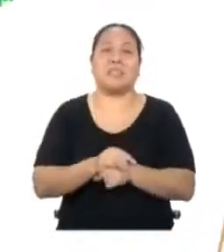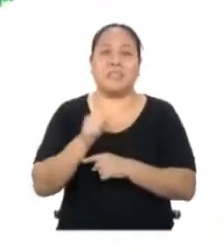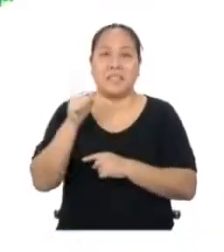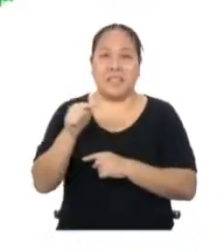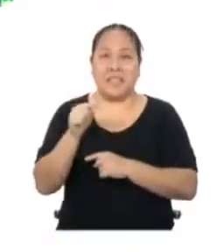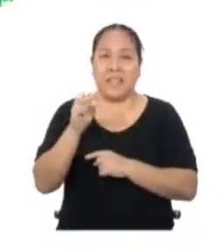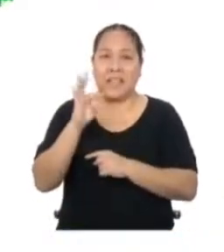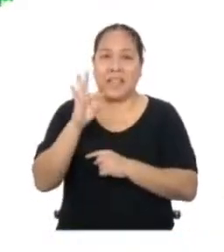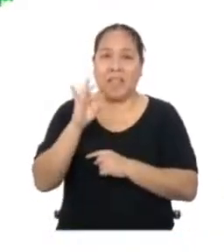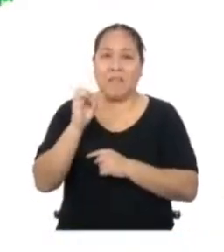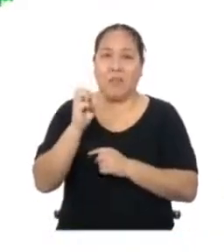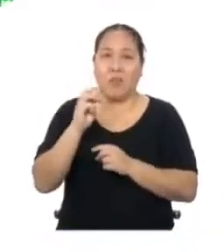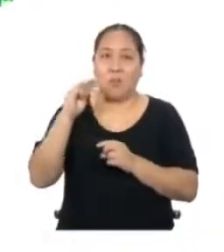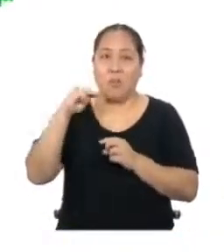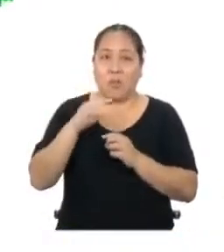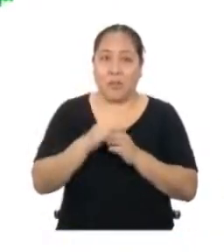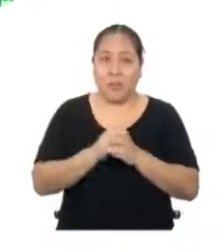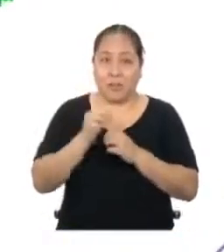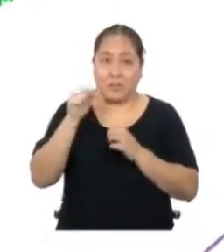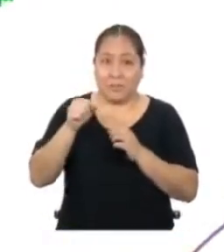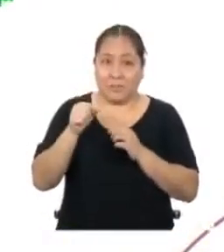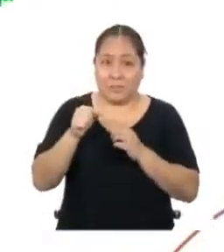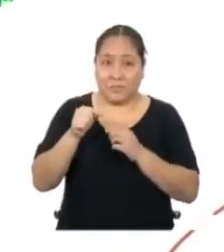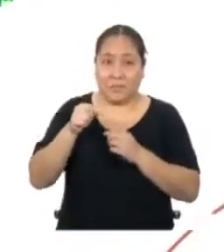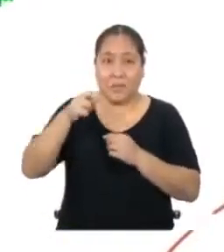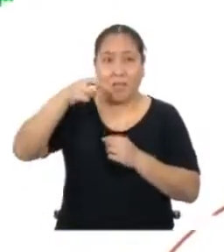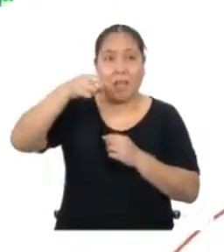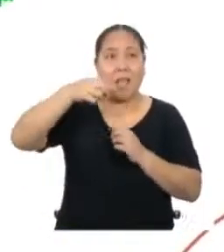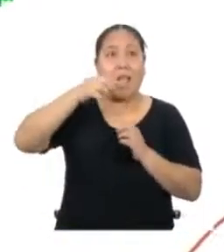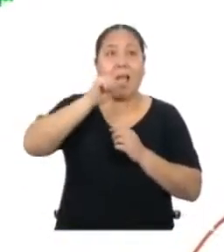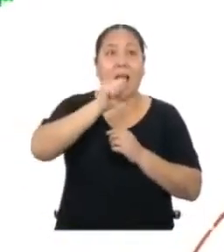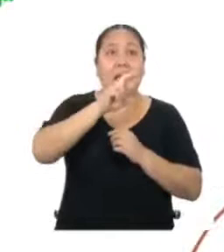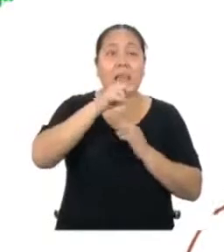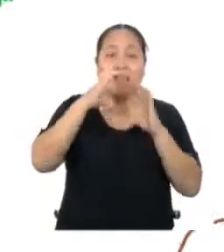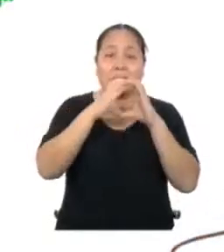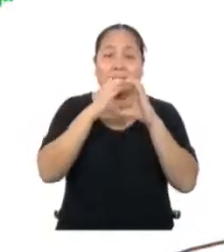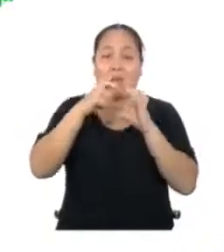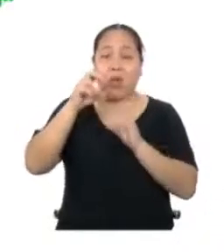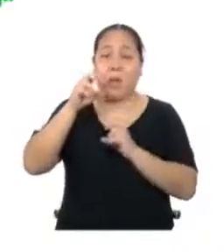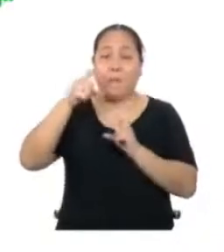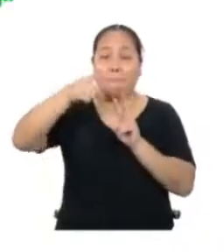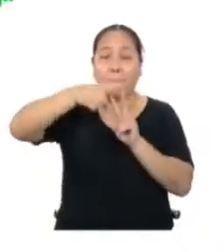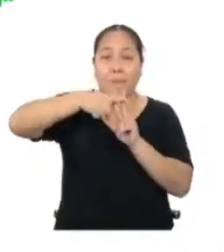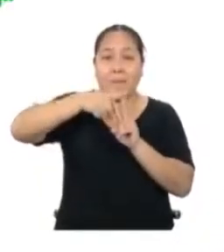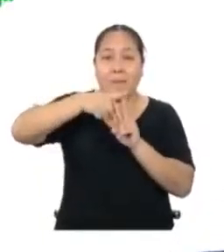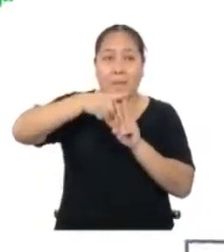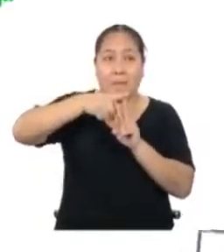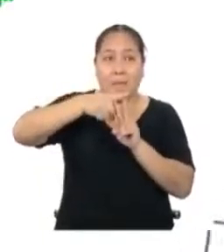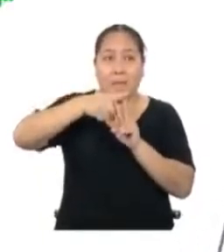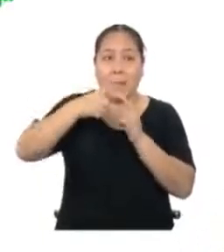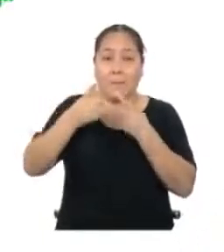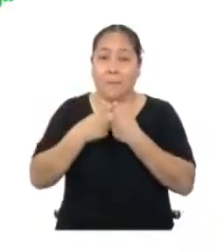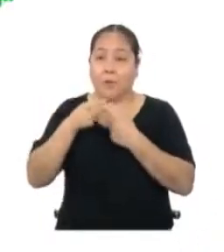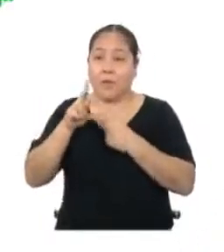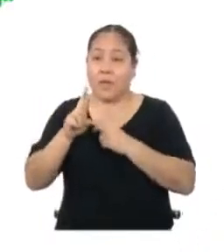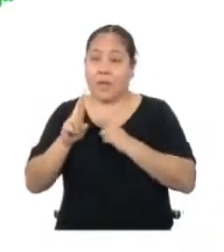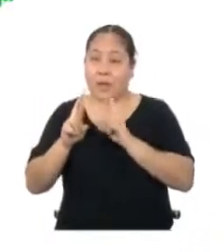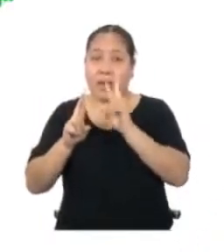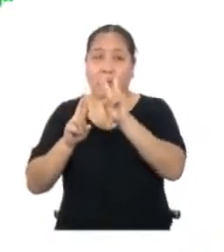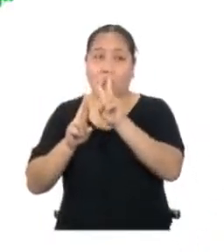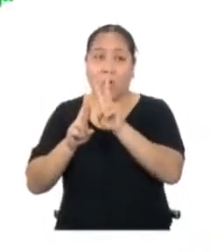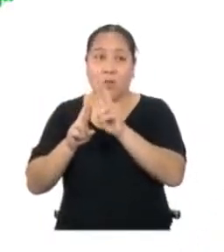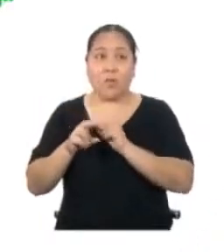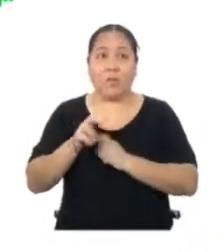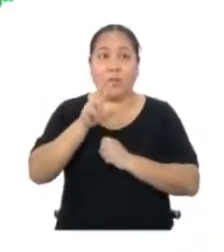fórmula para calcular el área del círculo es pi por el cuadrado del radio Entonces multipliquemos 3,14